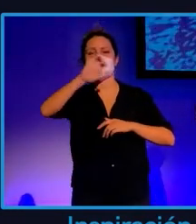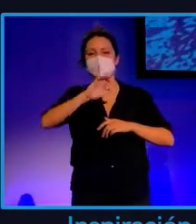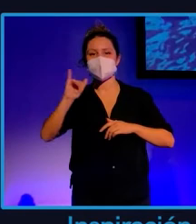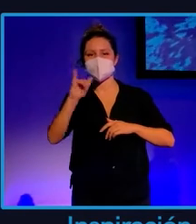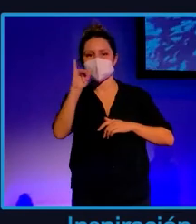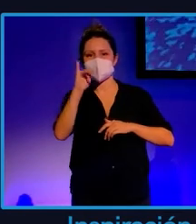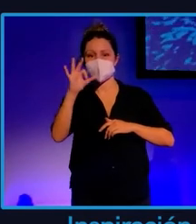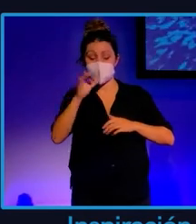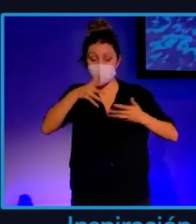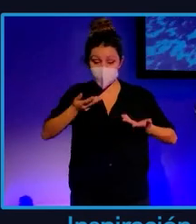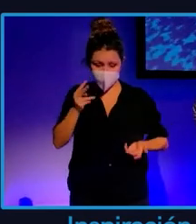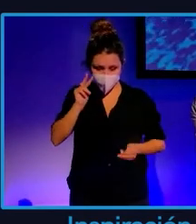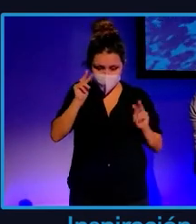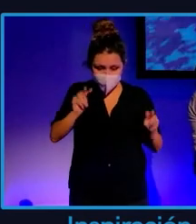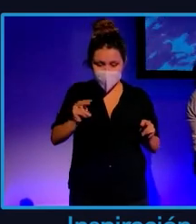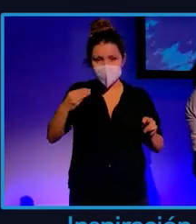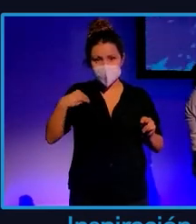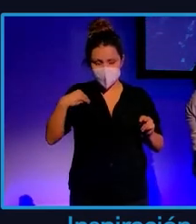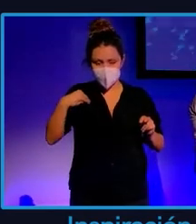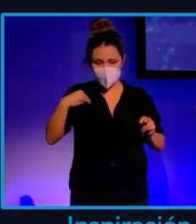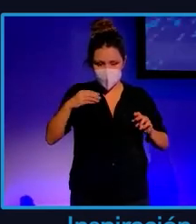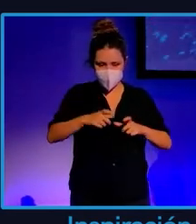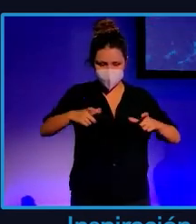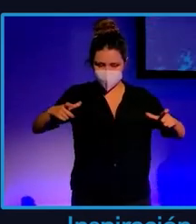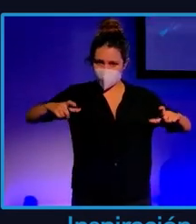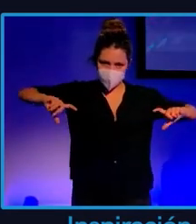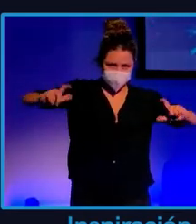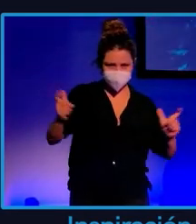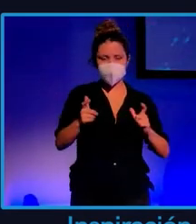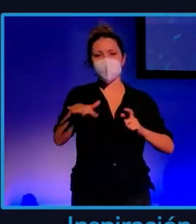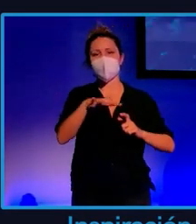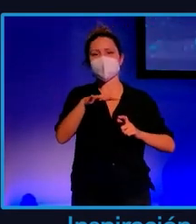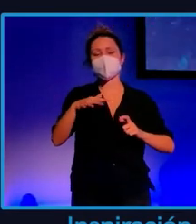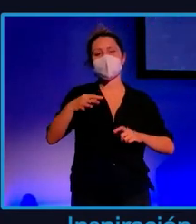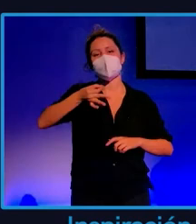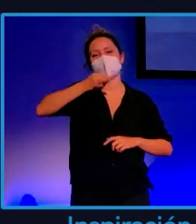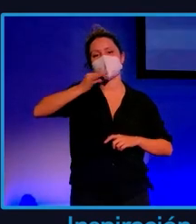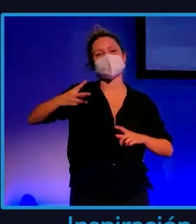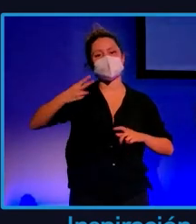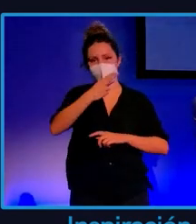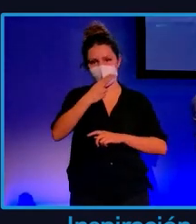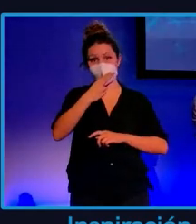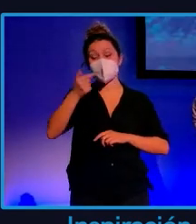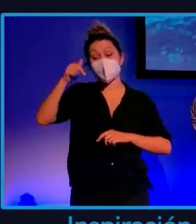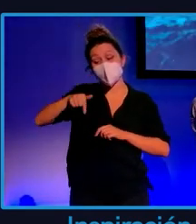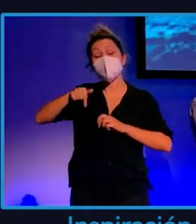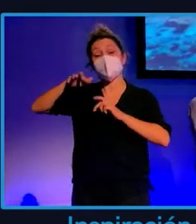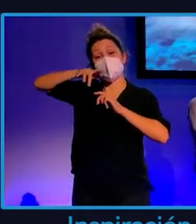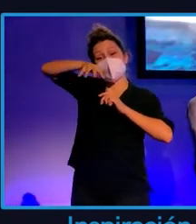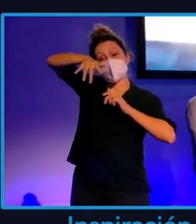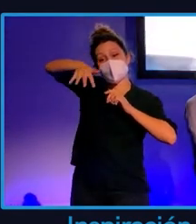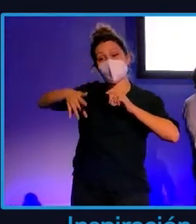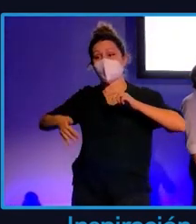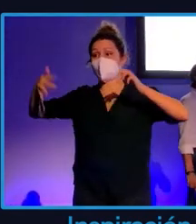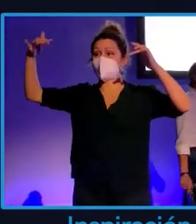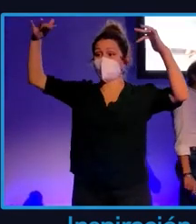deposiciones de ceniza en diferentes zonas frente a la costa de Tazacorte. Mientras, sigue avanzando hacia los acantilados de